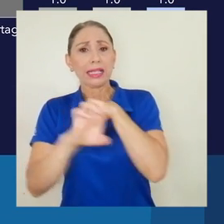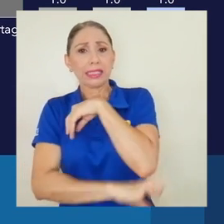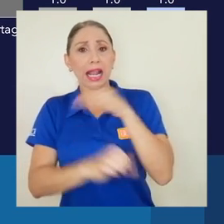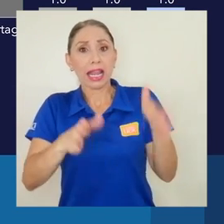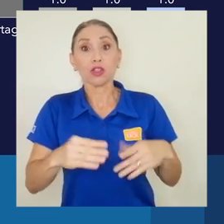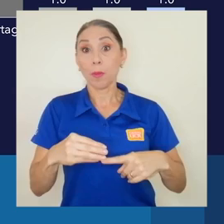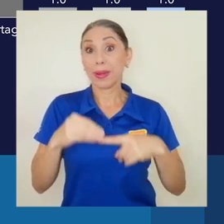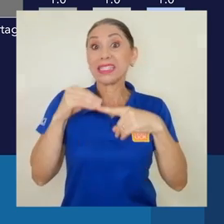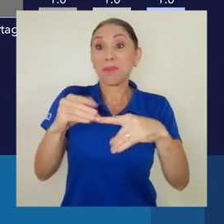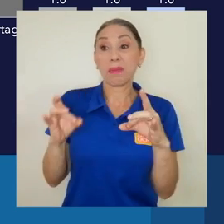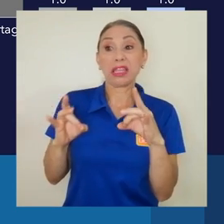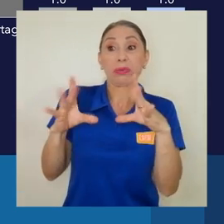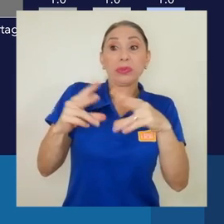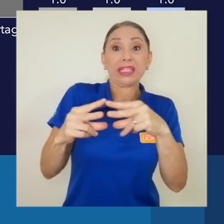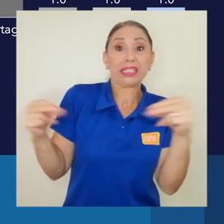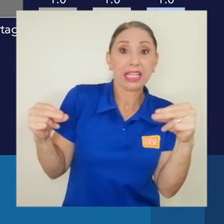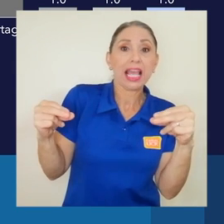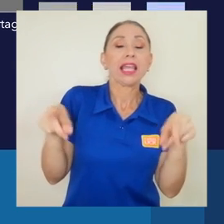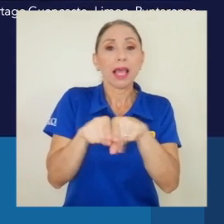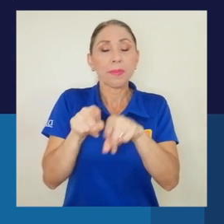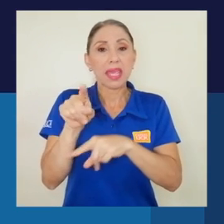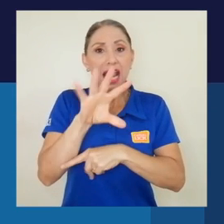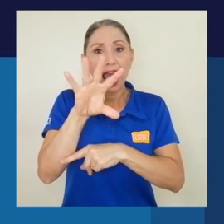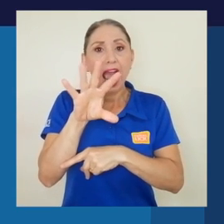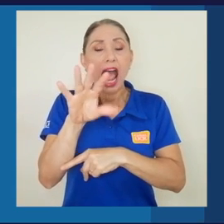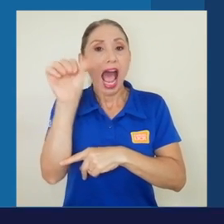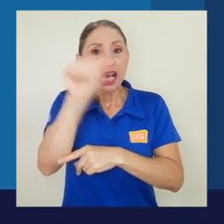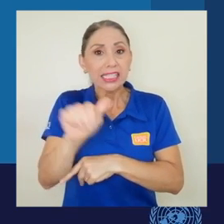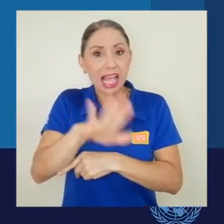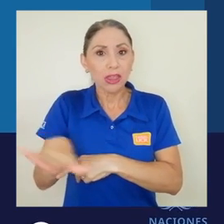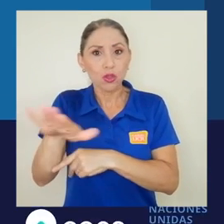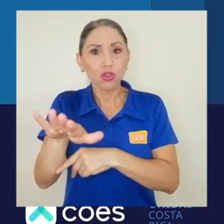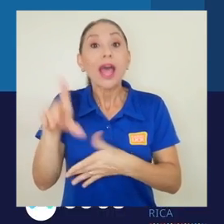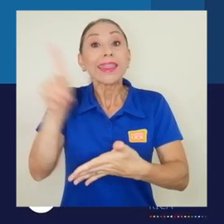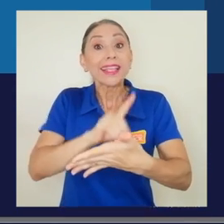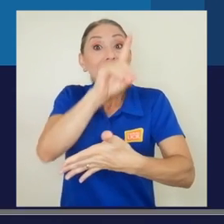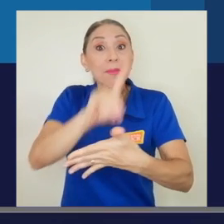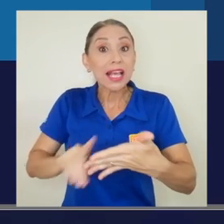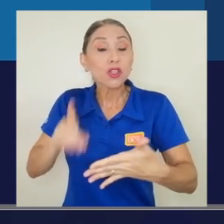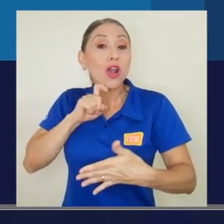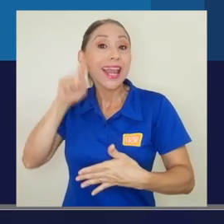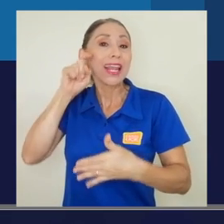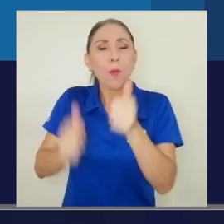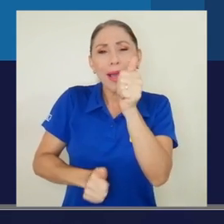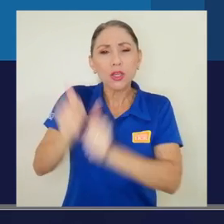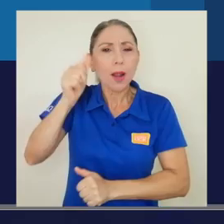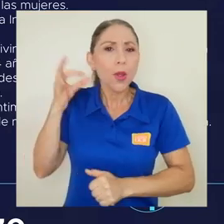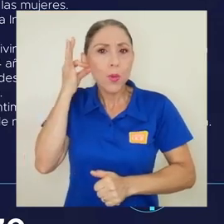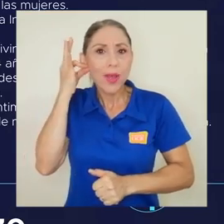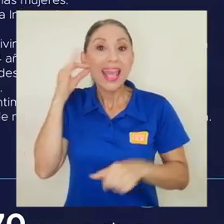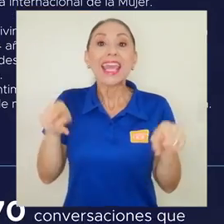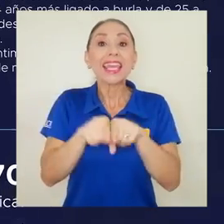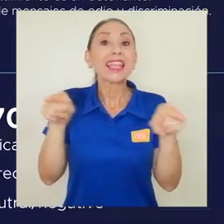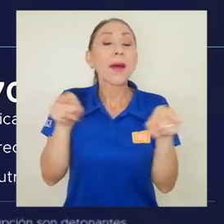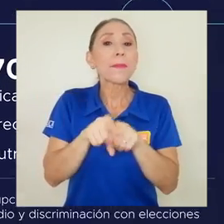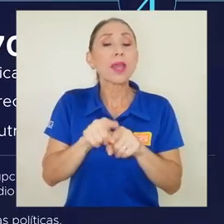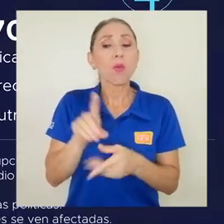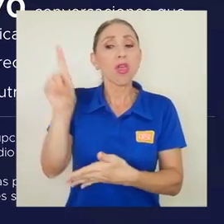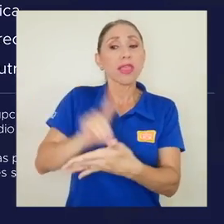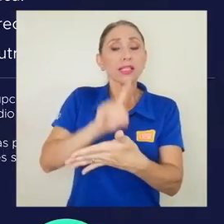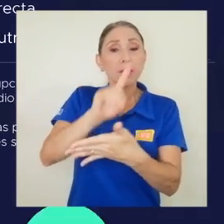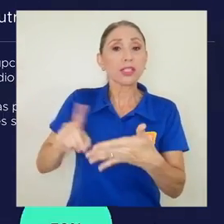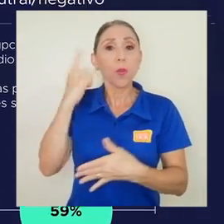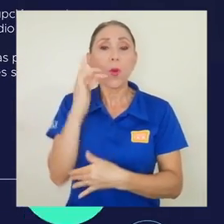nicaragüenses y asiáticos, la discriminación por género mayoritariamente contra mujeres y la discriminación por orientación